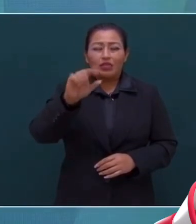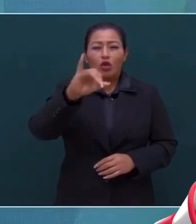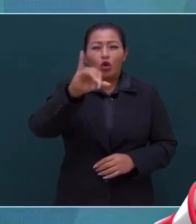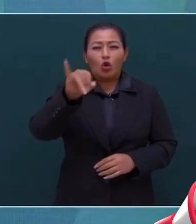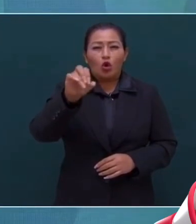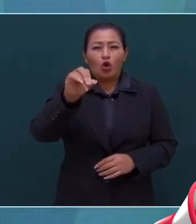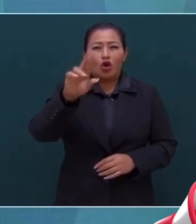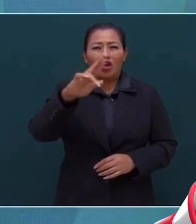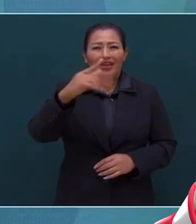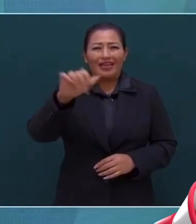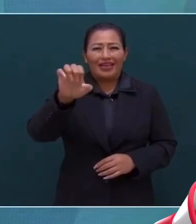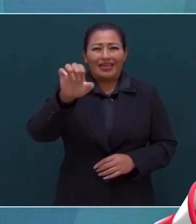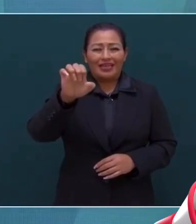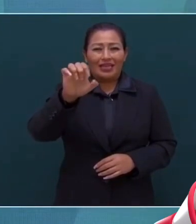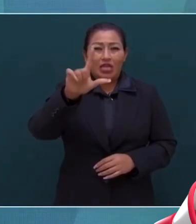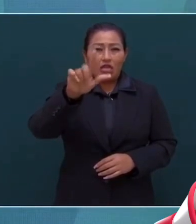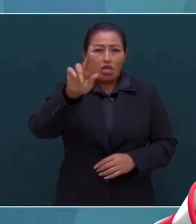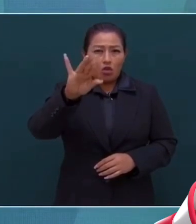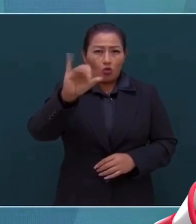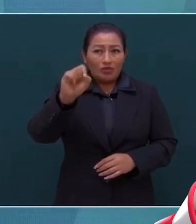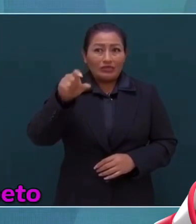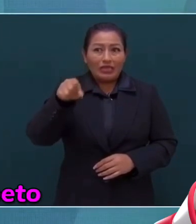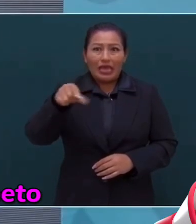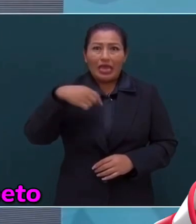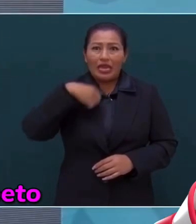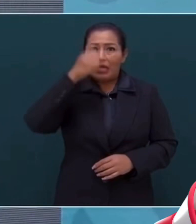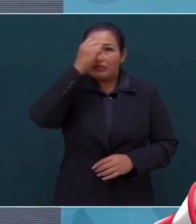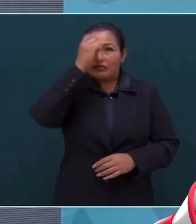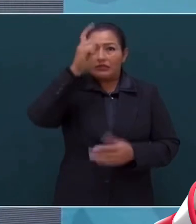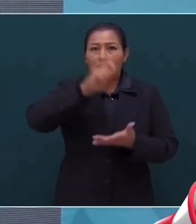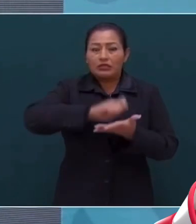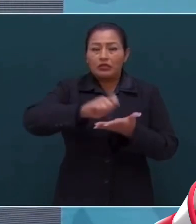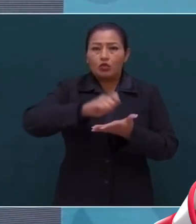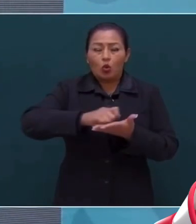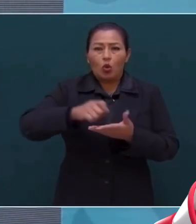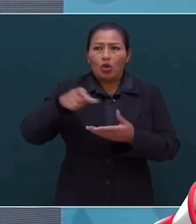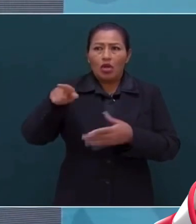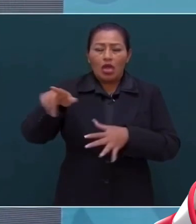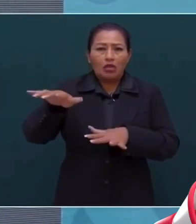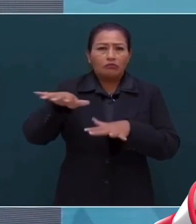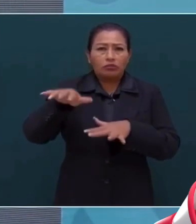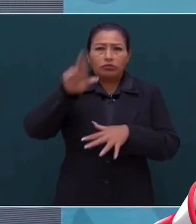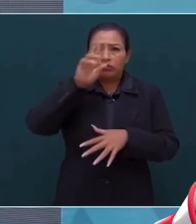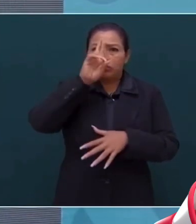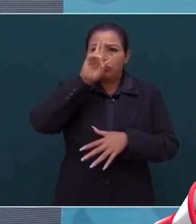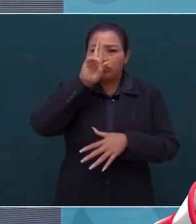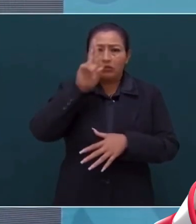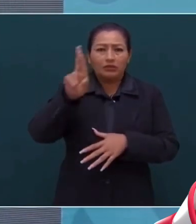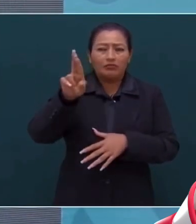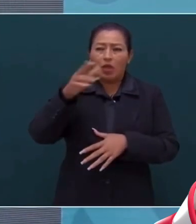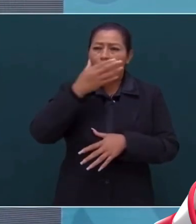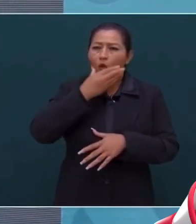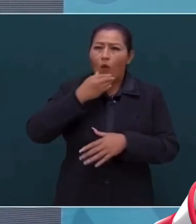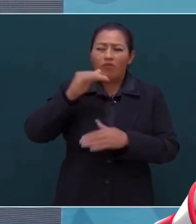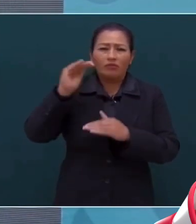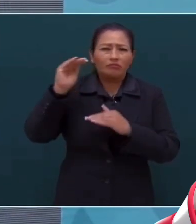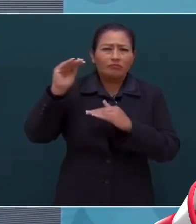Luis Borges, gran escritor, con respeto a ese gran